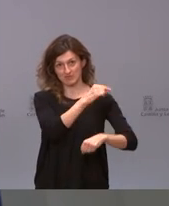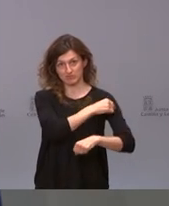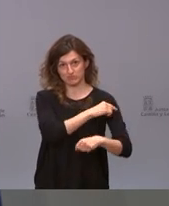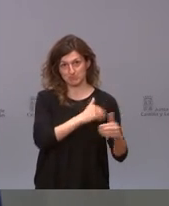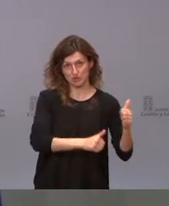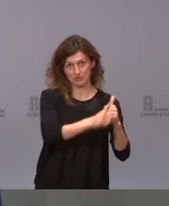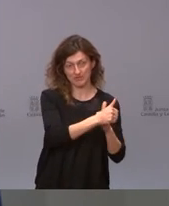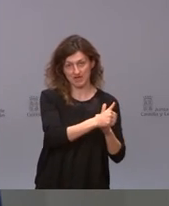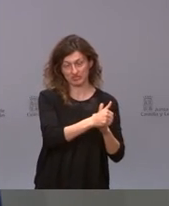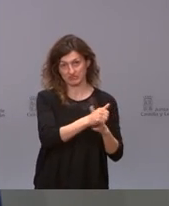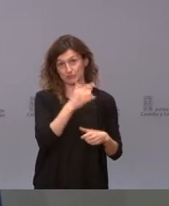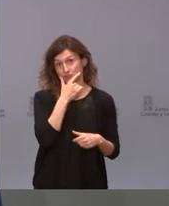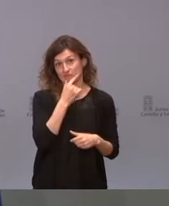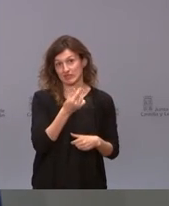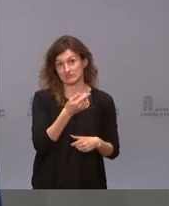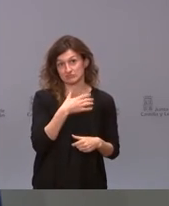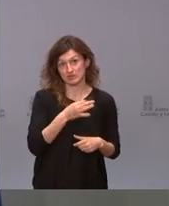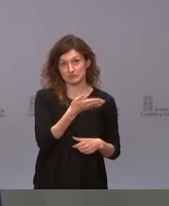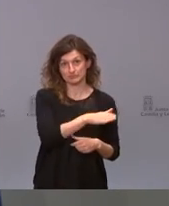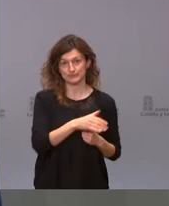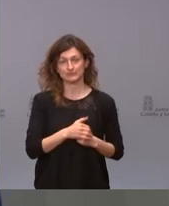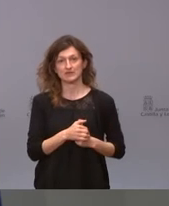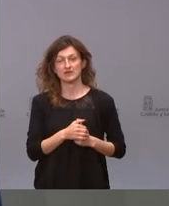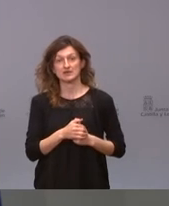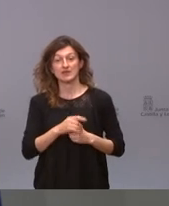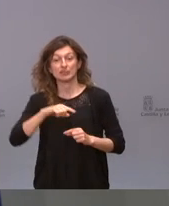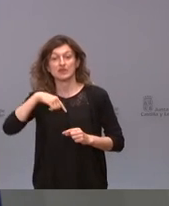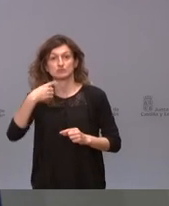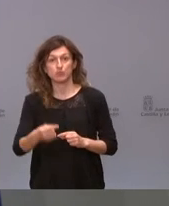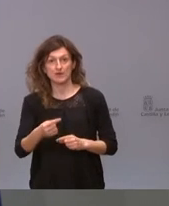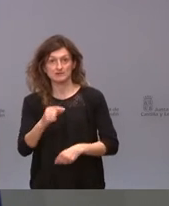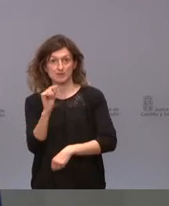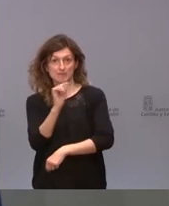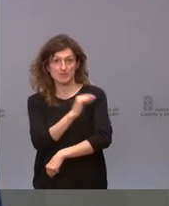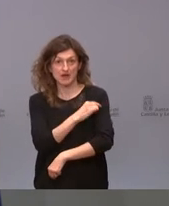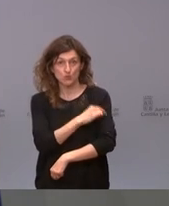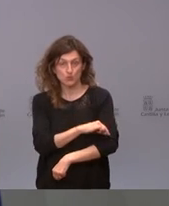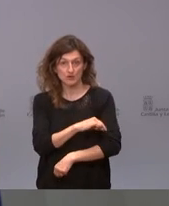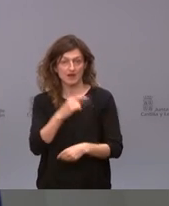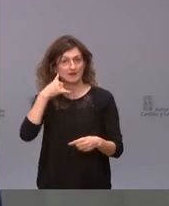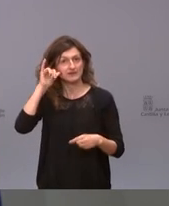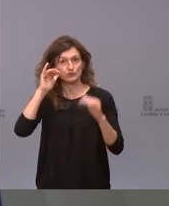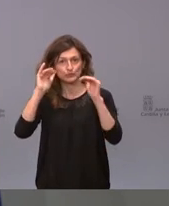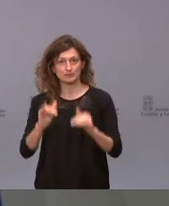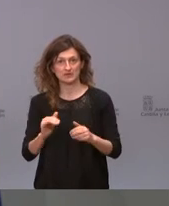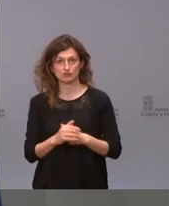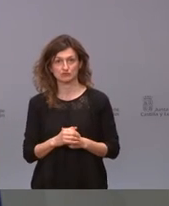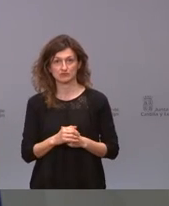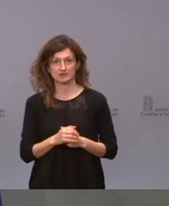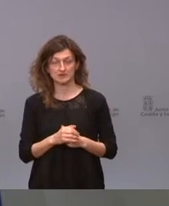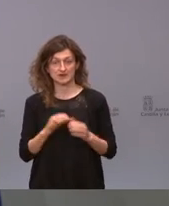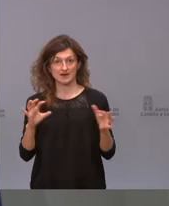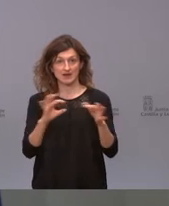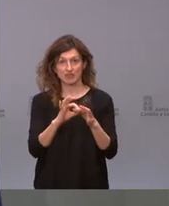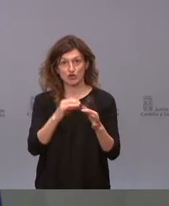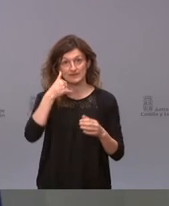fallecer por el coronavirus y vacuna después a los que menos riesgo tienen la relación riesgo-beneficio